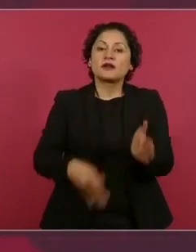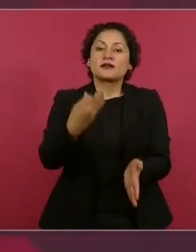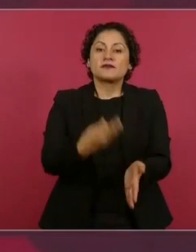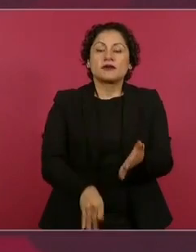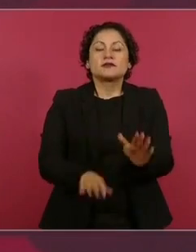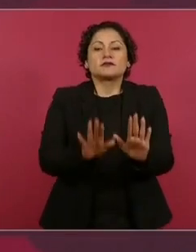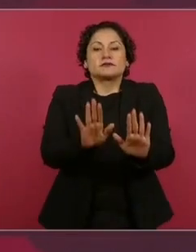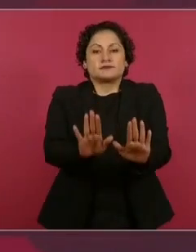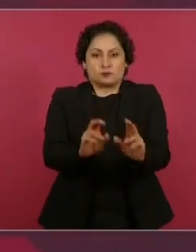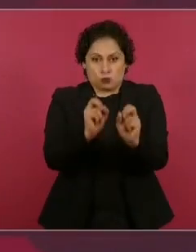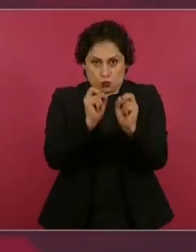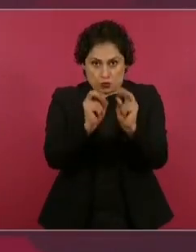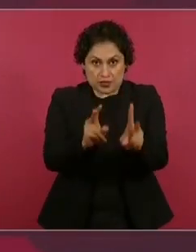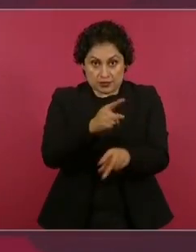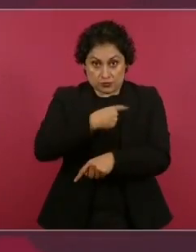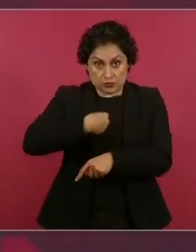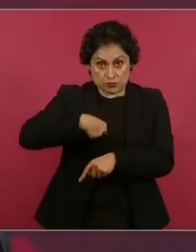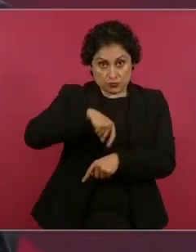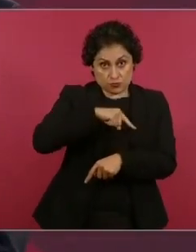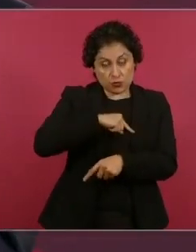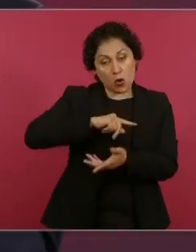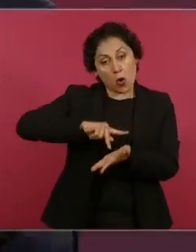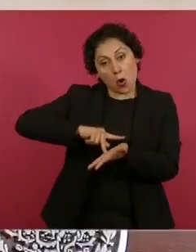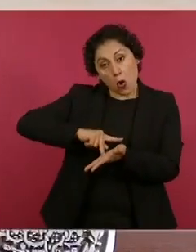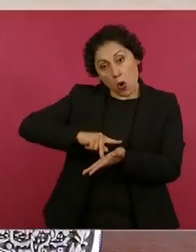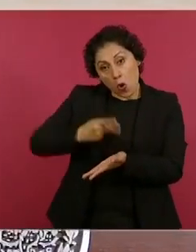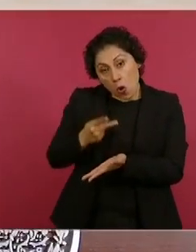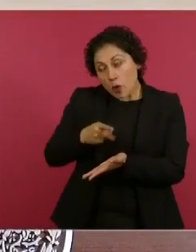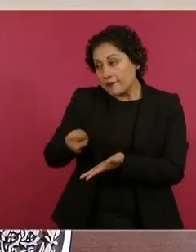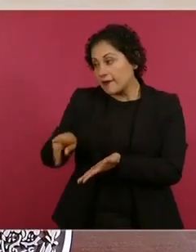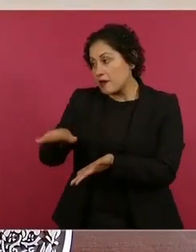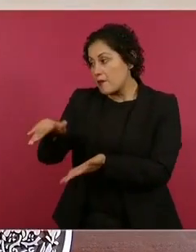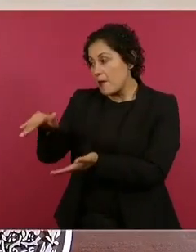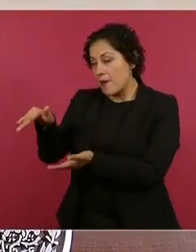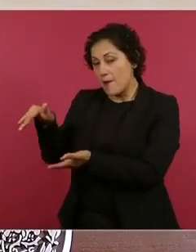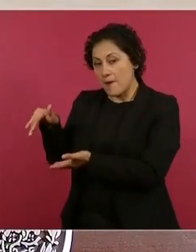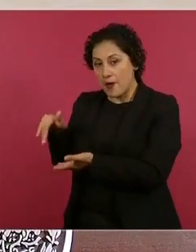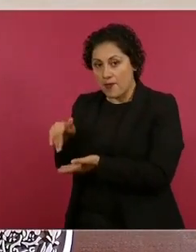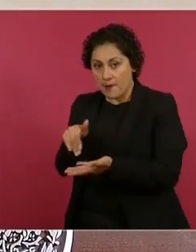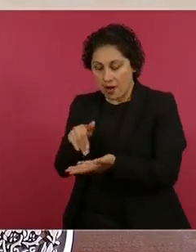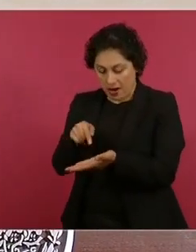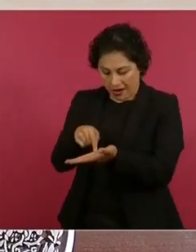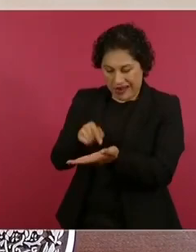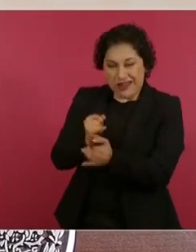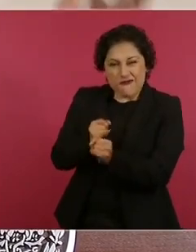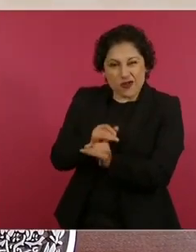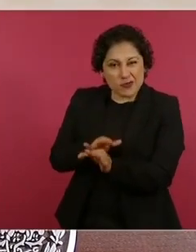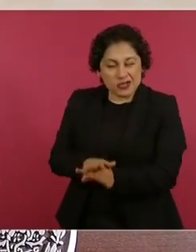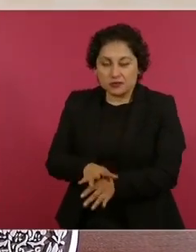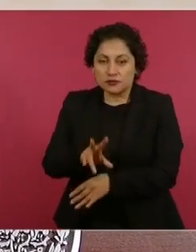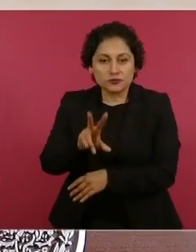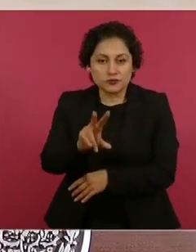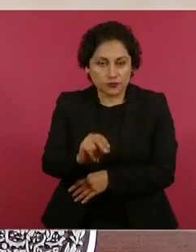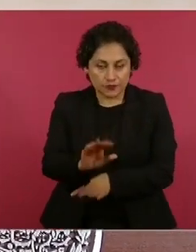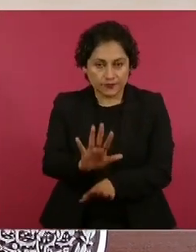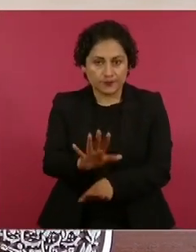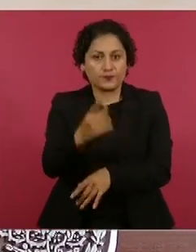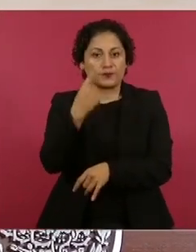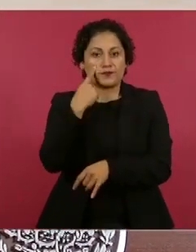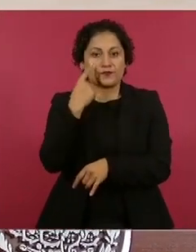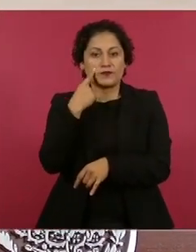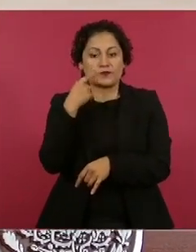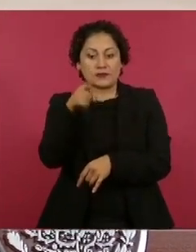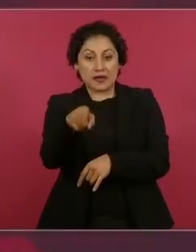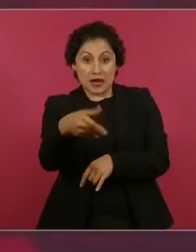de nuevo un acopio, no de información, sino a ver qué